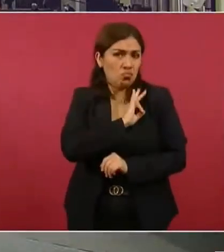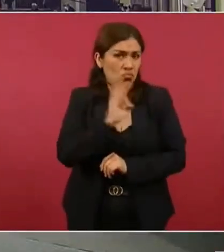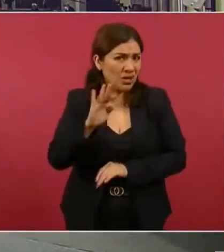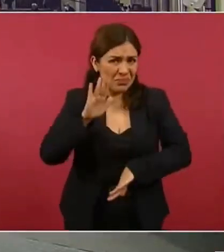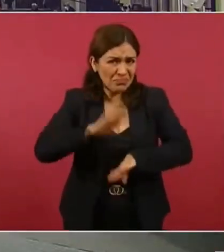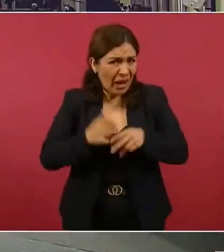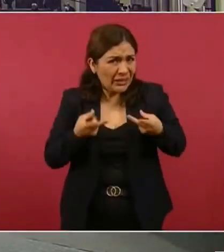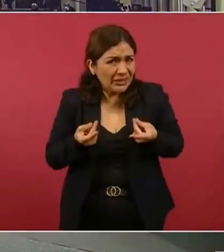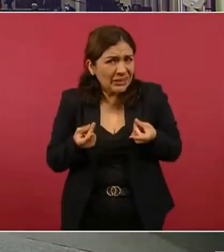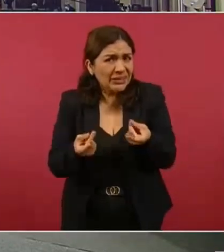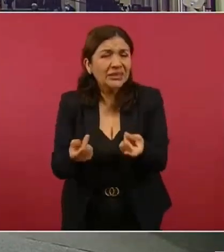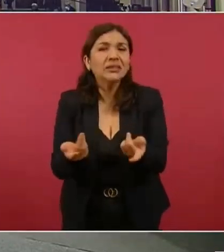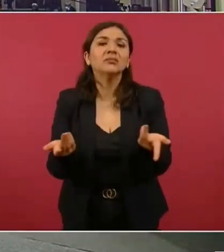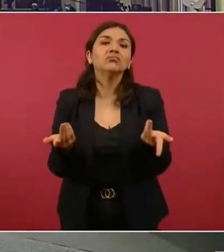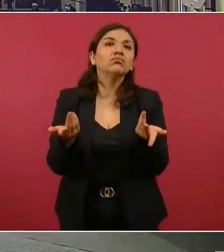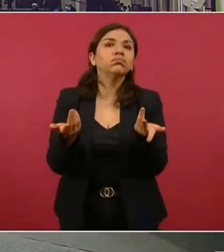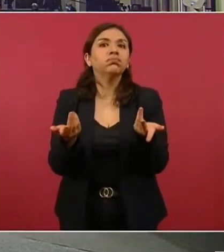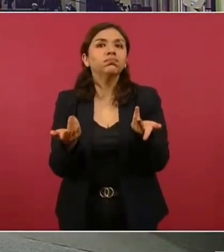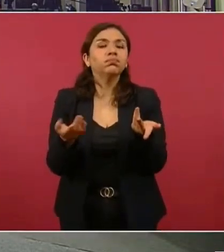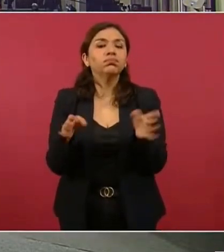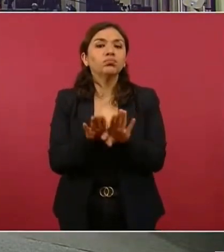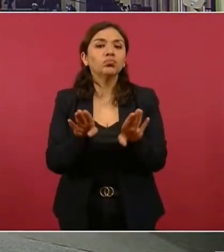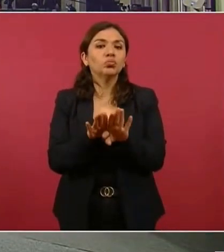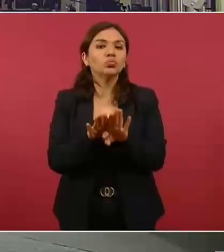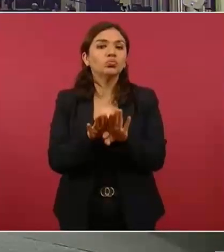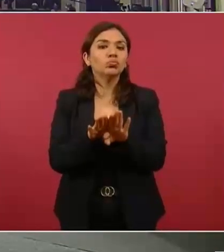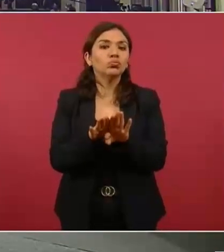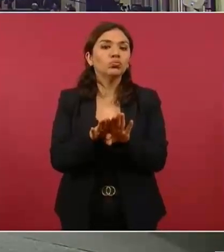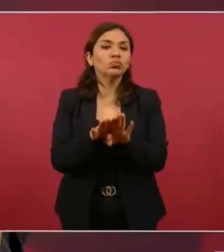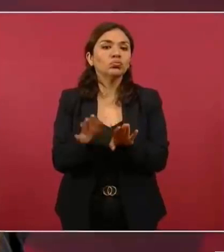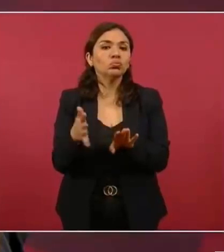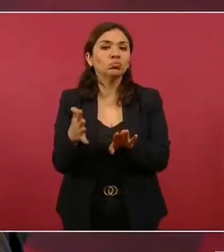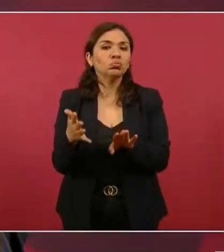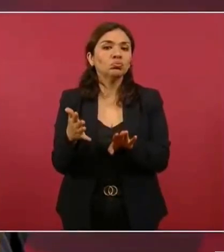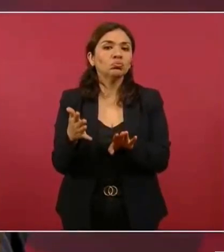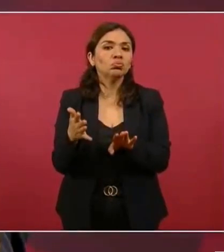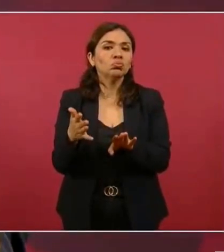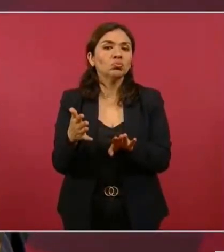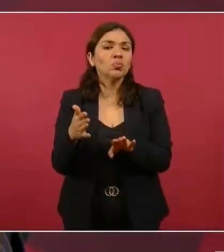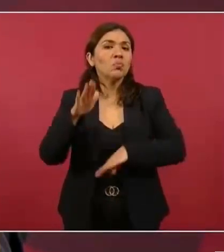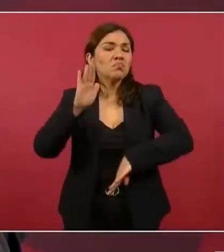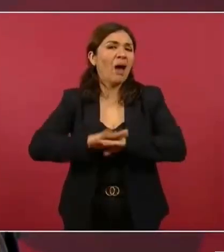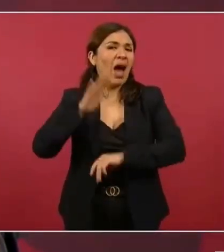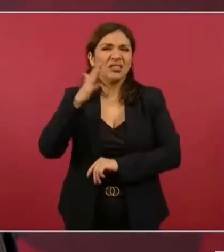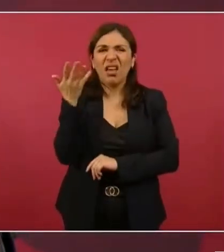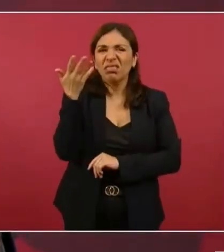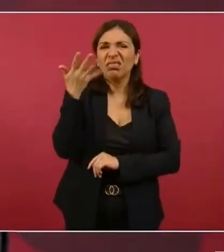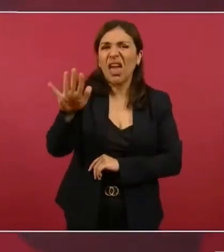contratar a diez,